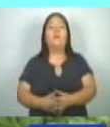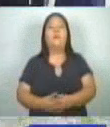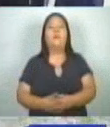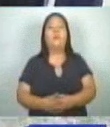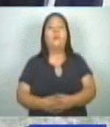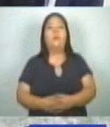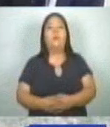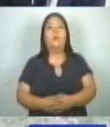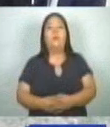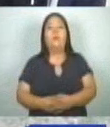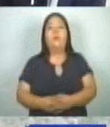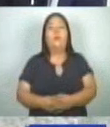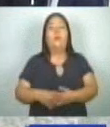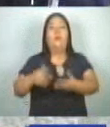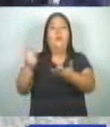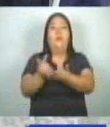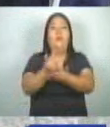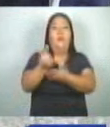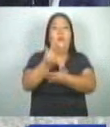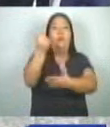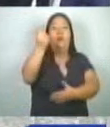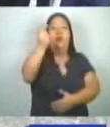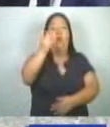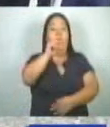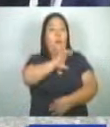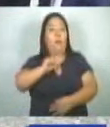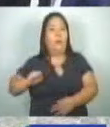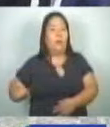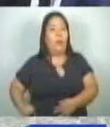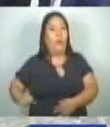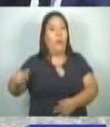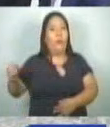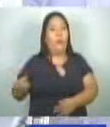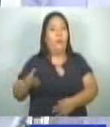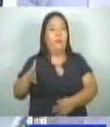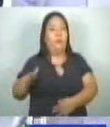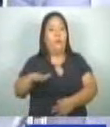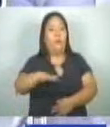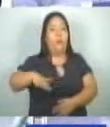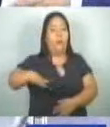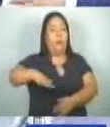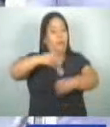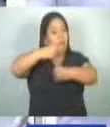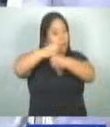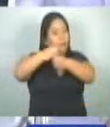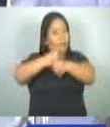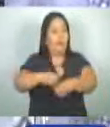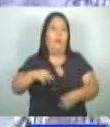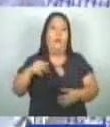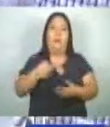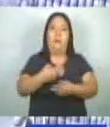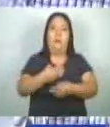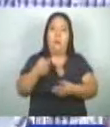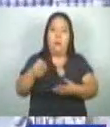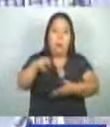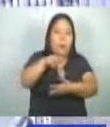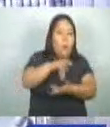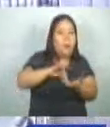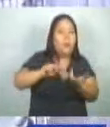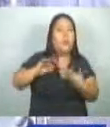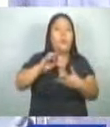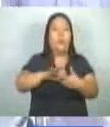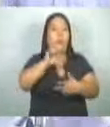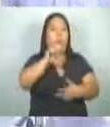La Universidad de El Salvador inauguró el Laboratorio de Geosciencias y Georecursos, que será para uso de estudiantes y